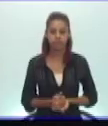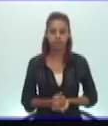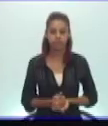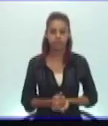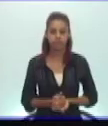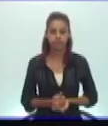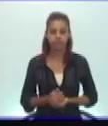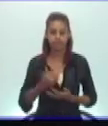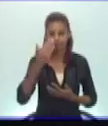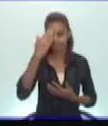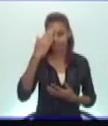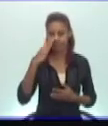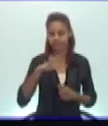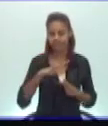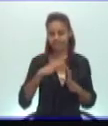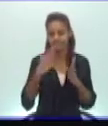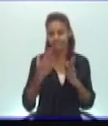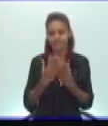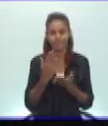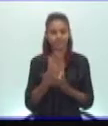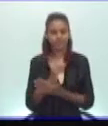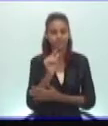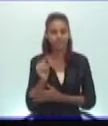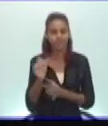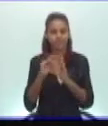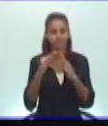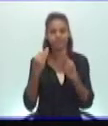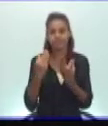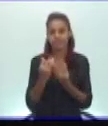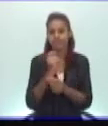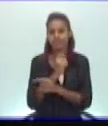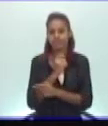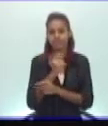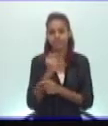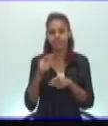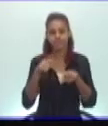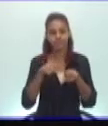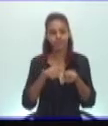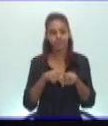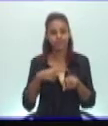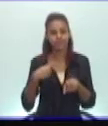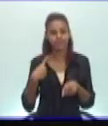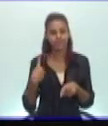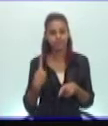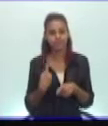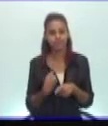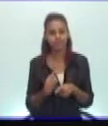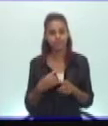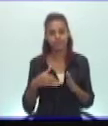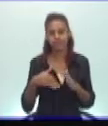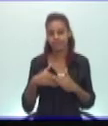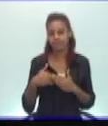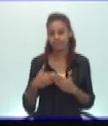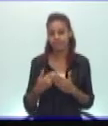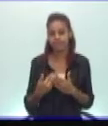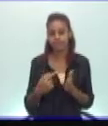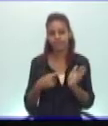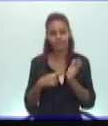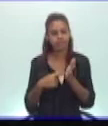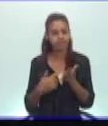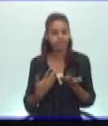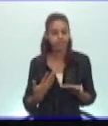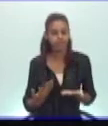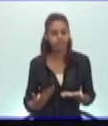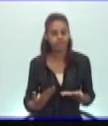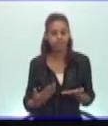Un saludo a todos los estudiantes, familias y maestros que nos han acompañado en estos días dedicados a